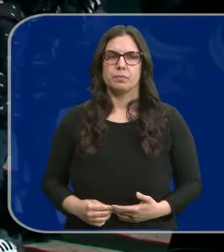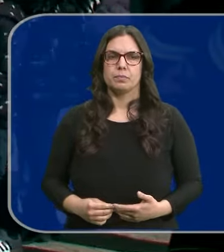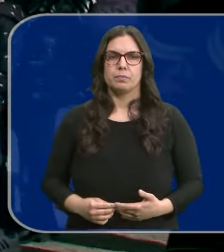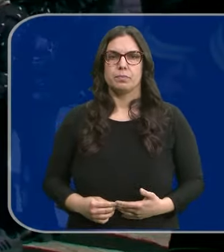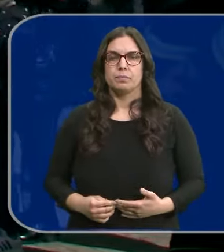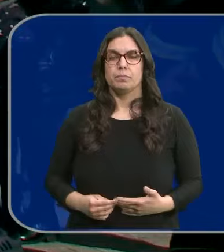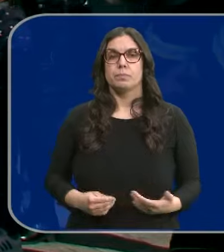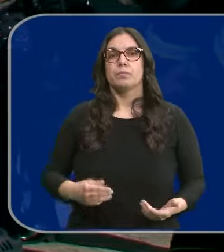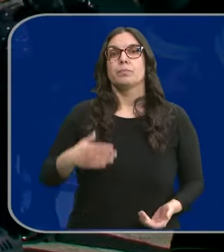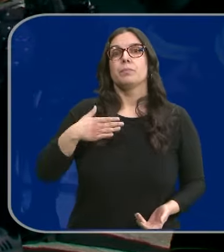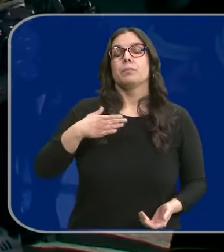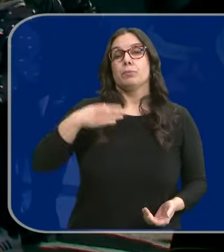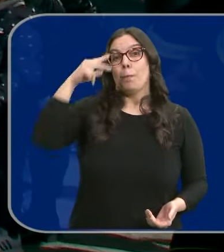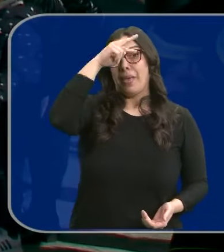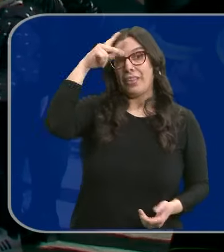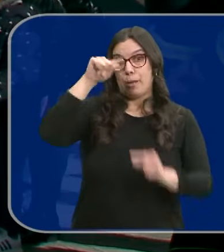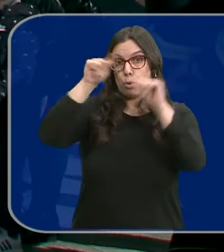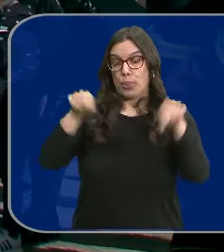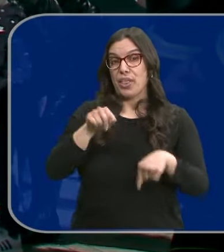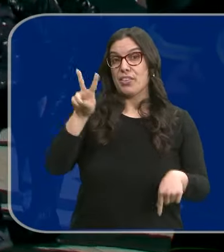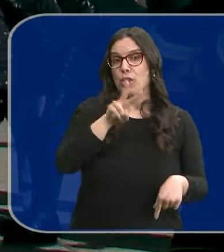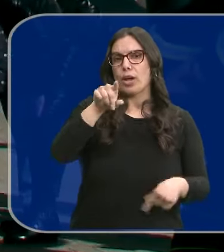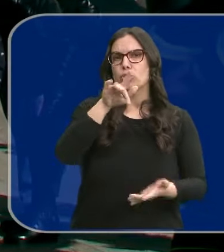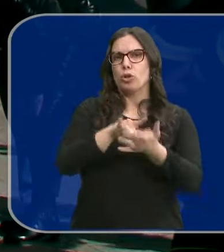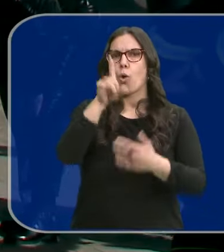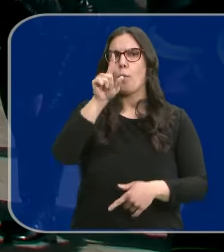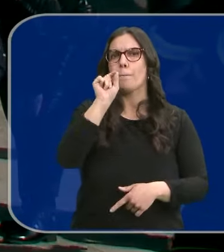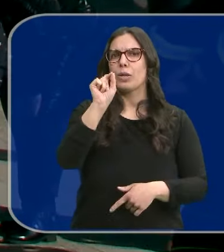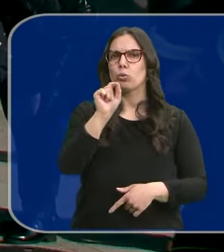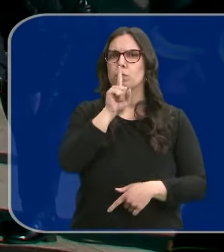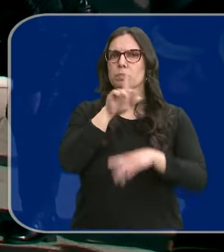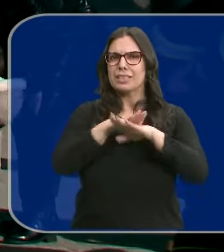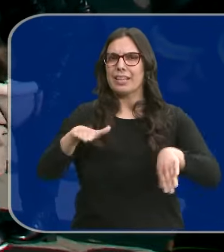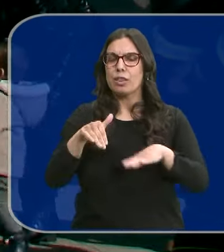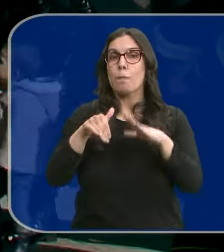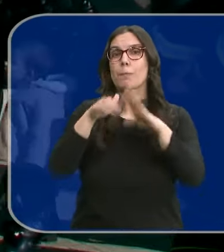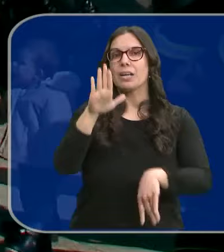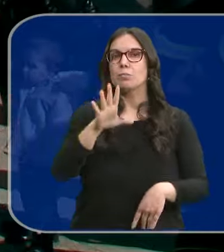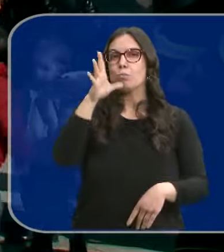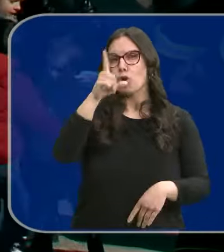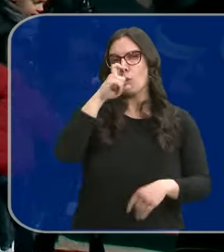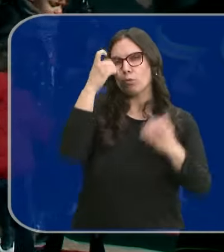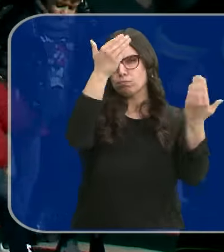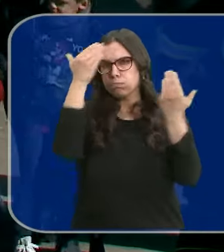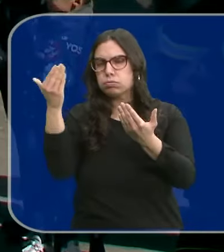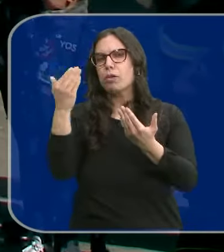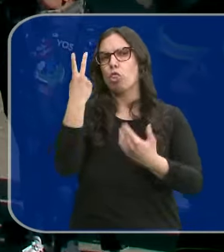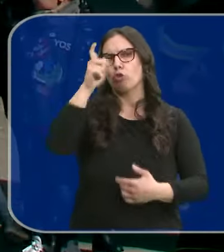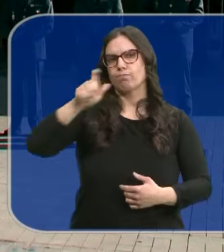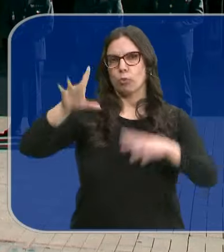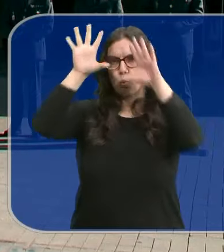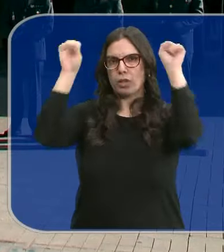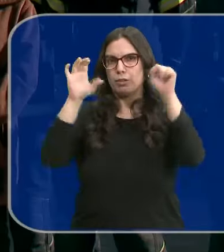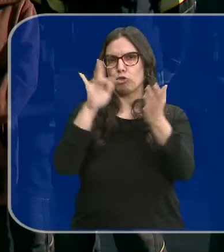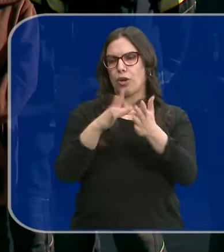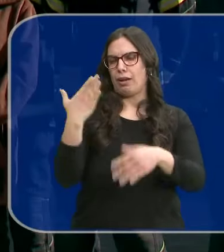Y en la localidad vallesaletana de Medina de Ríoseco se ha guardado más de un minuto de silencio. En recuerdo, en memoria de los dos agentes de la Guardia Civil